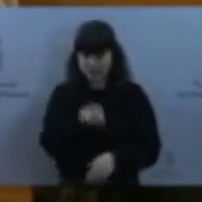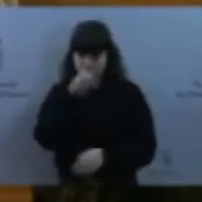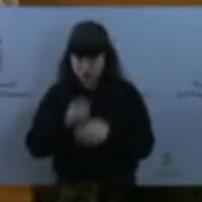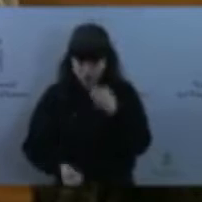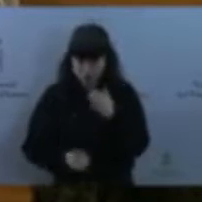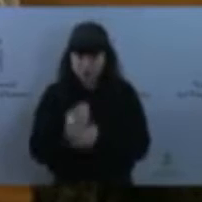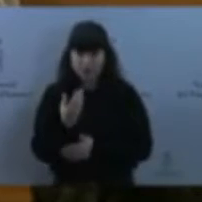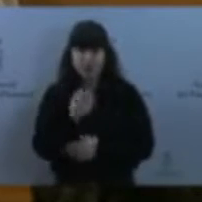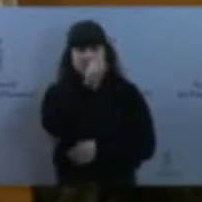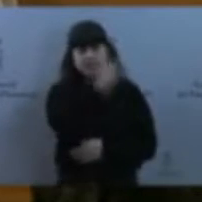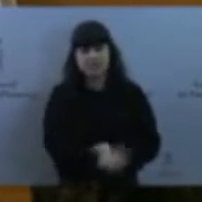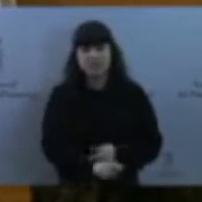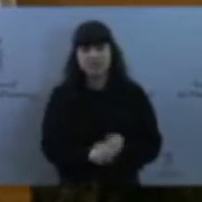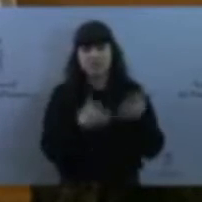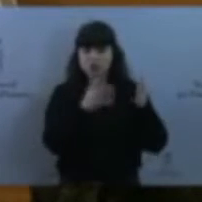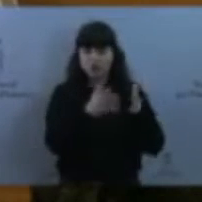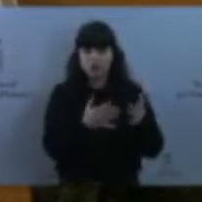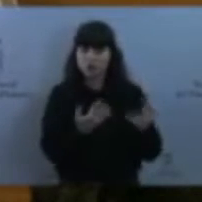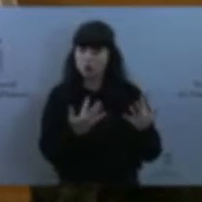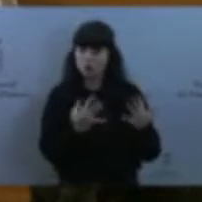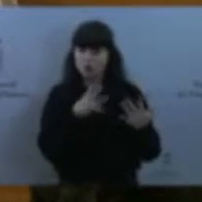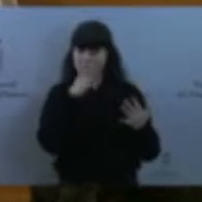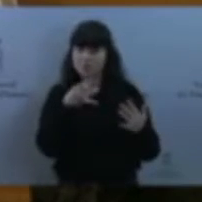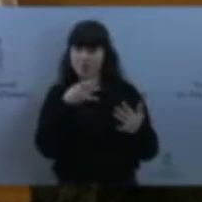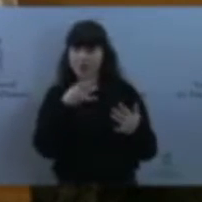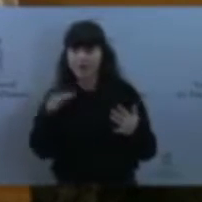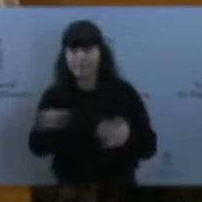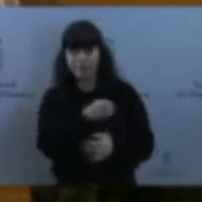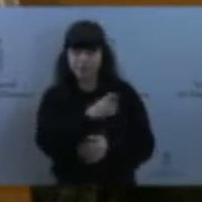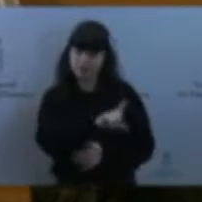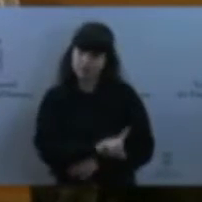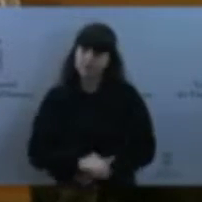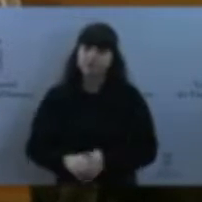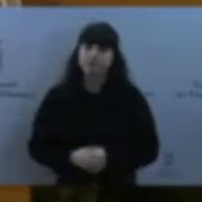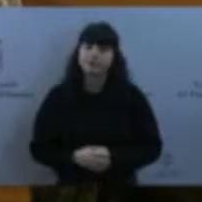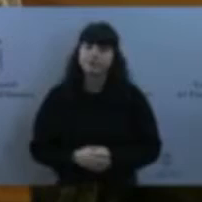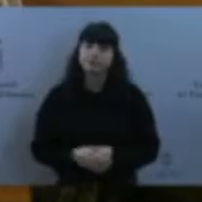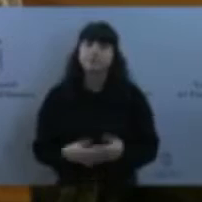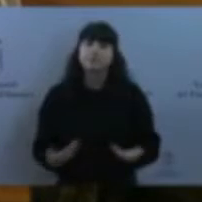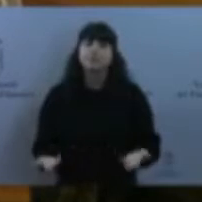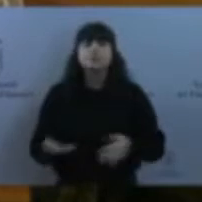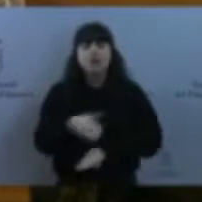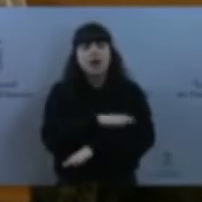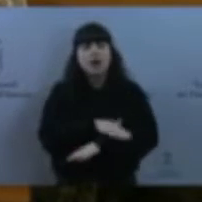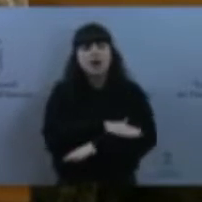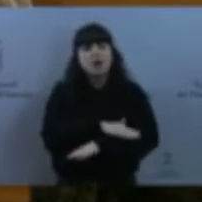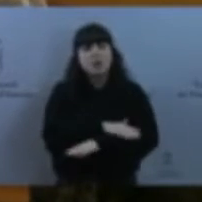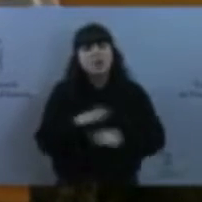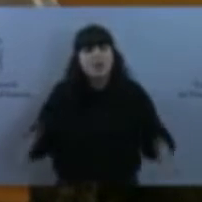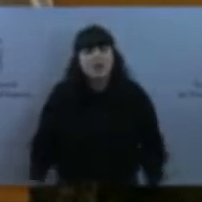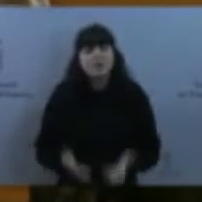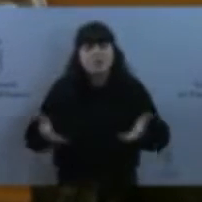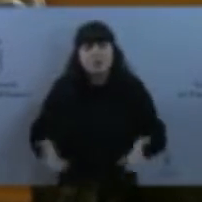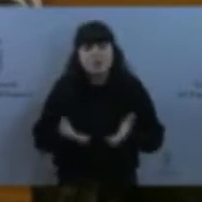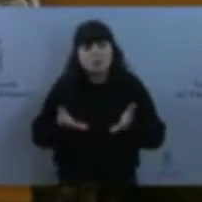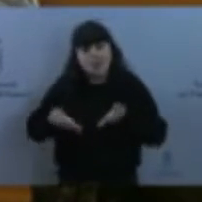cafetería. ¿Hasta cuándo tiene previsto el Gobierno seguir intentando impulsar el ramal en Cenavia, cuando la propia empresa no tiene ningún